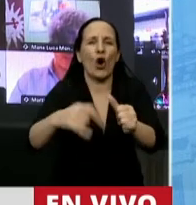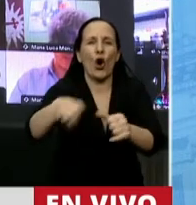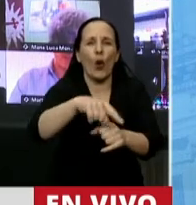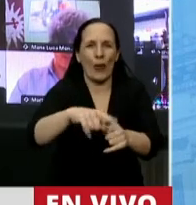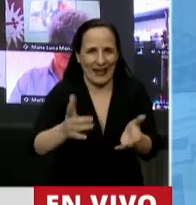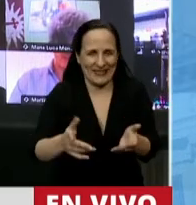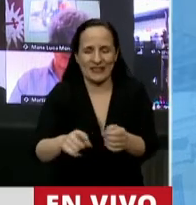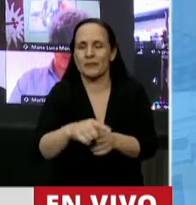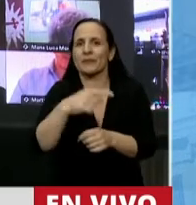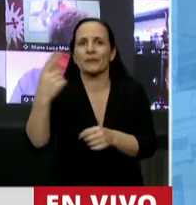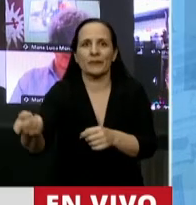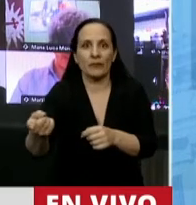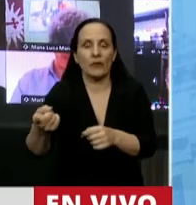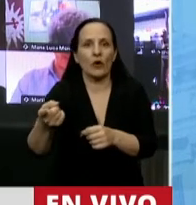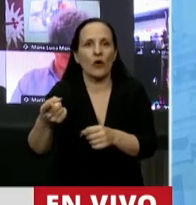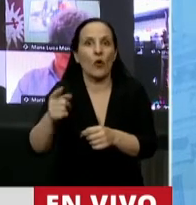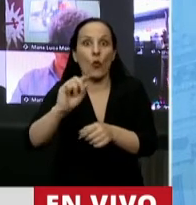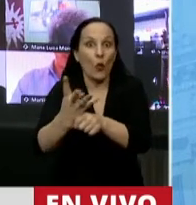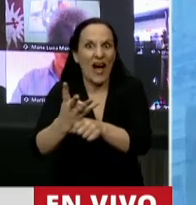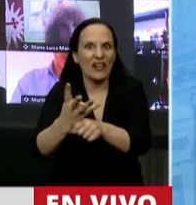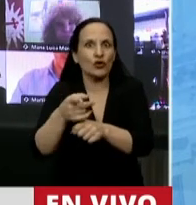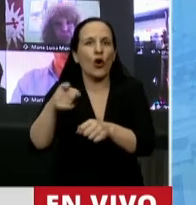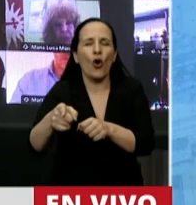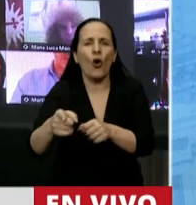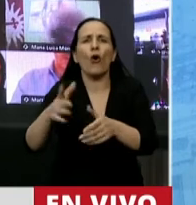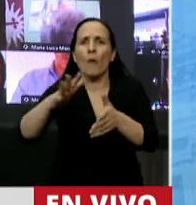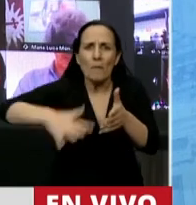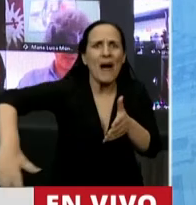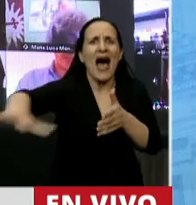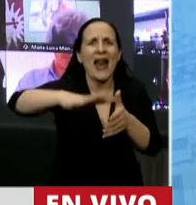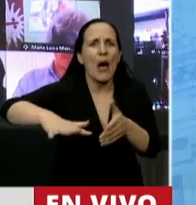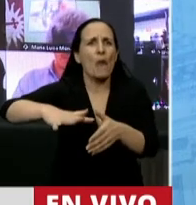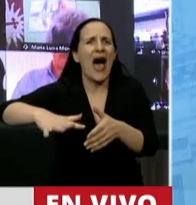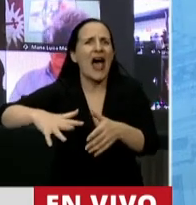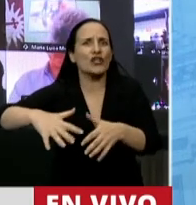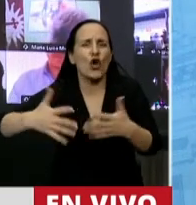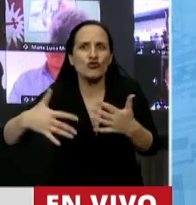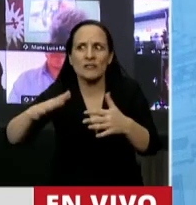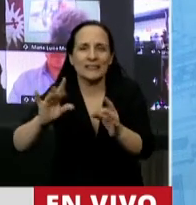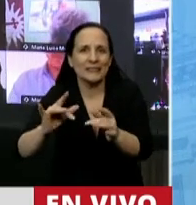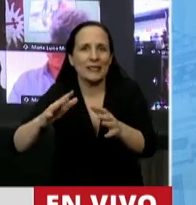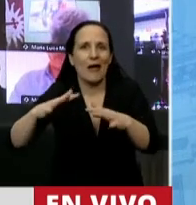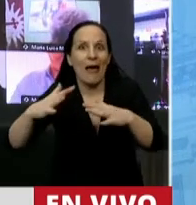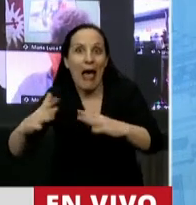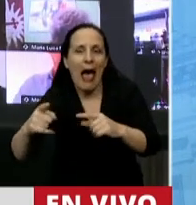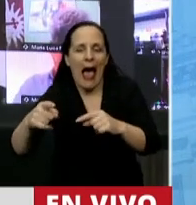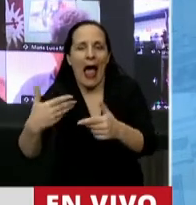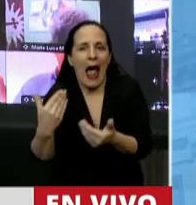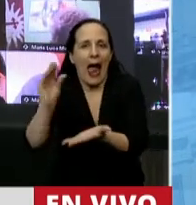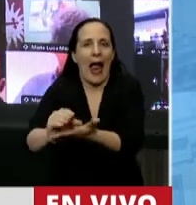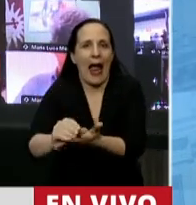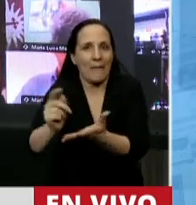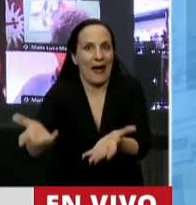En el cuarto punto, en el fondo de integración socio-urbana para los barrios populares de toda la República Argentina.